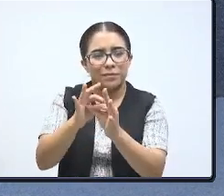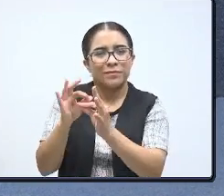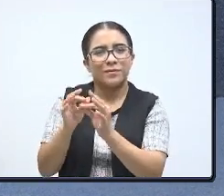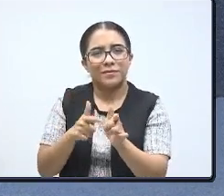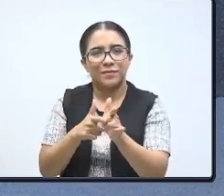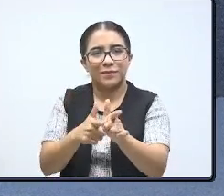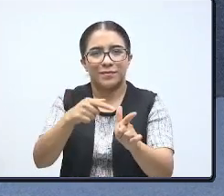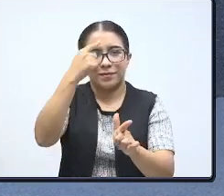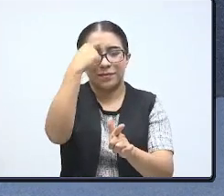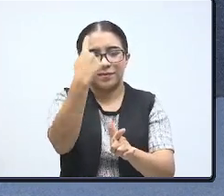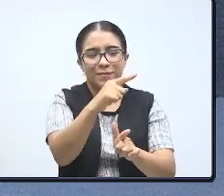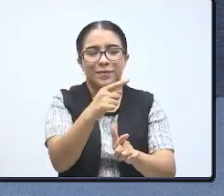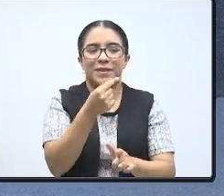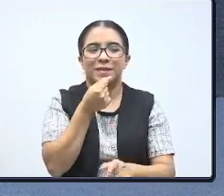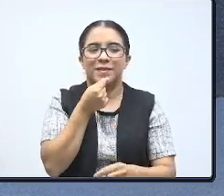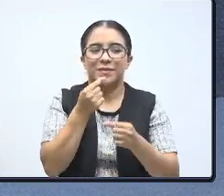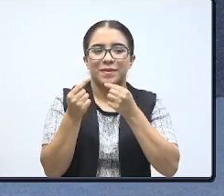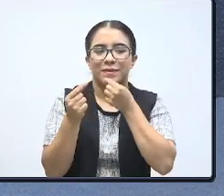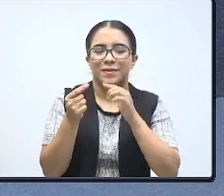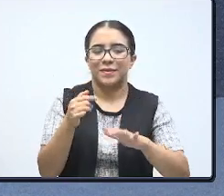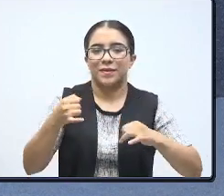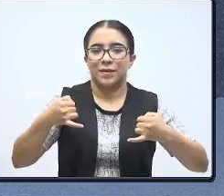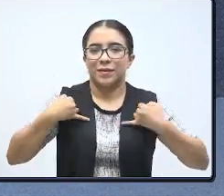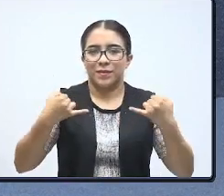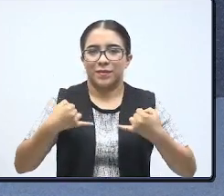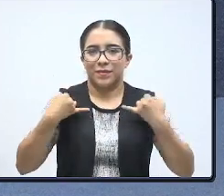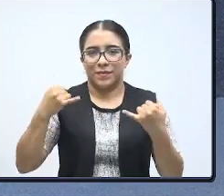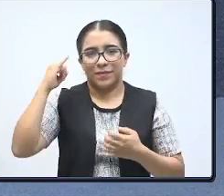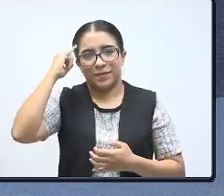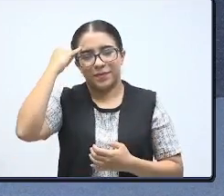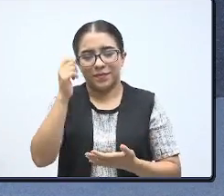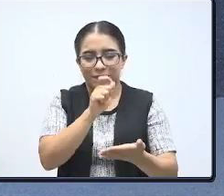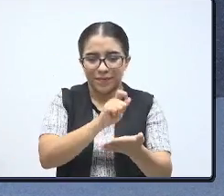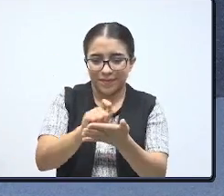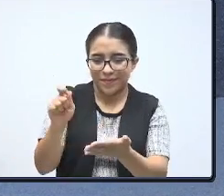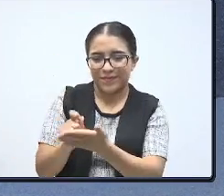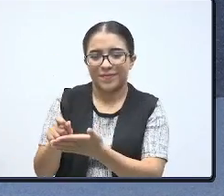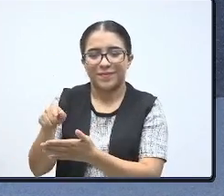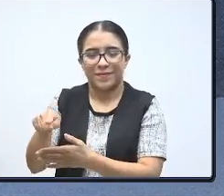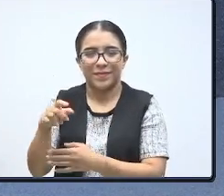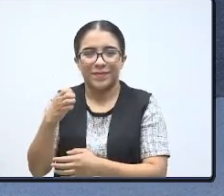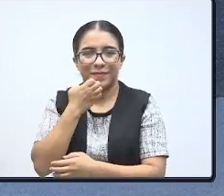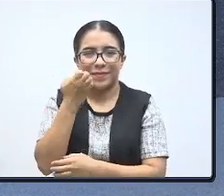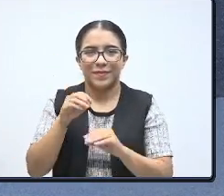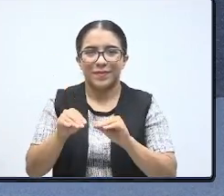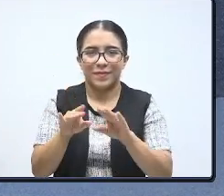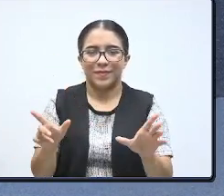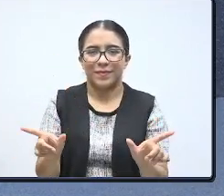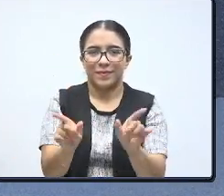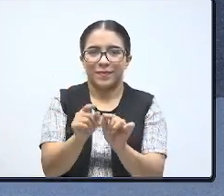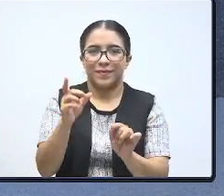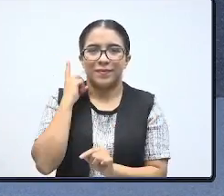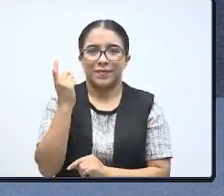en la educación de niños, niñas, jóvenes indígenas inscritos en escuelas públicas. Es cuanto, diputada presidenta.